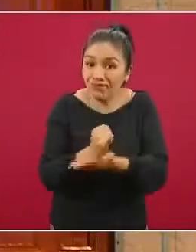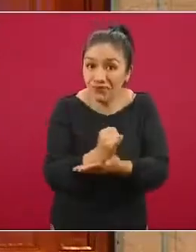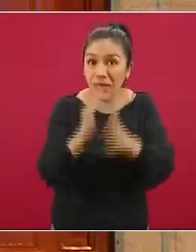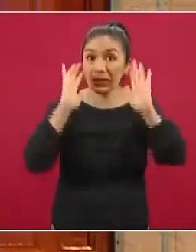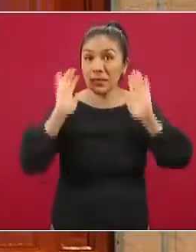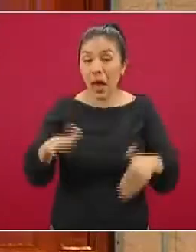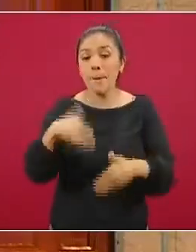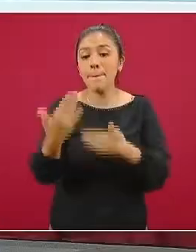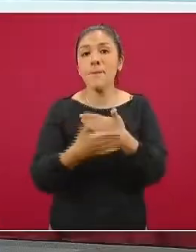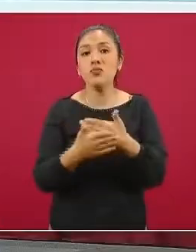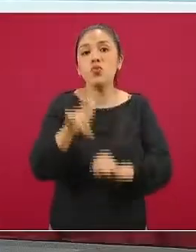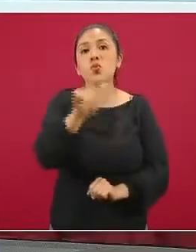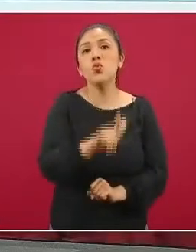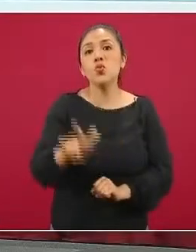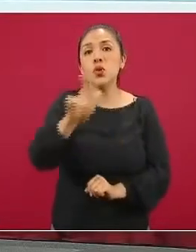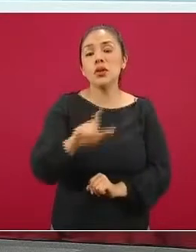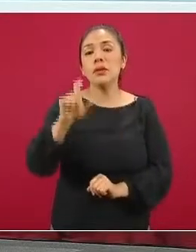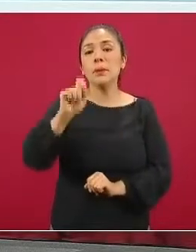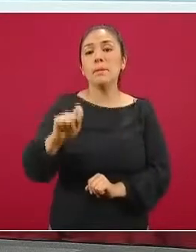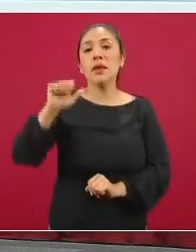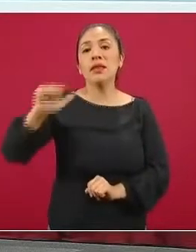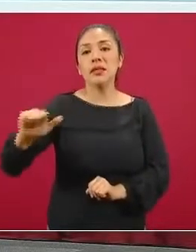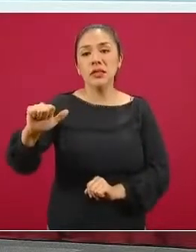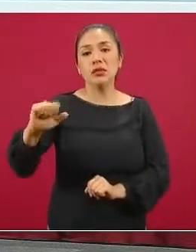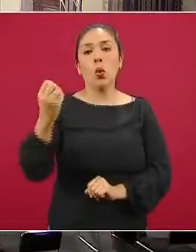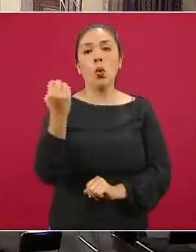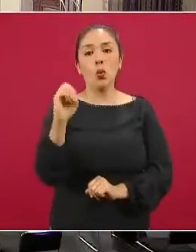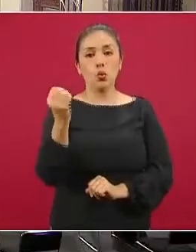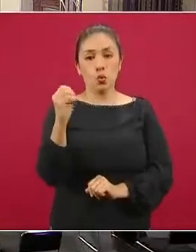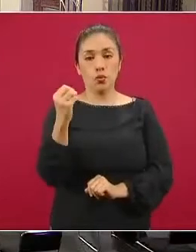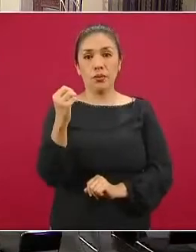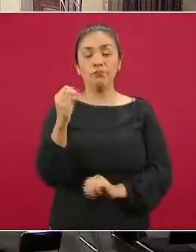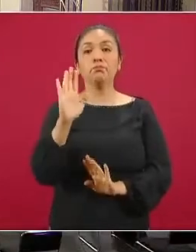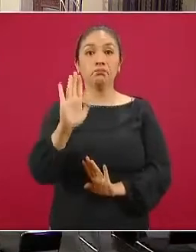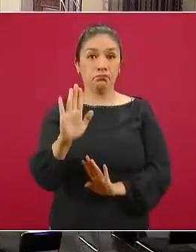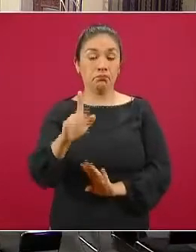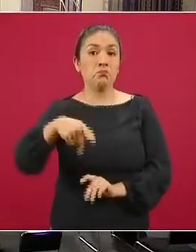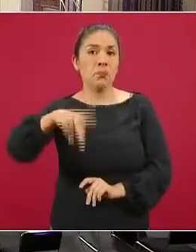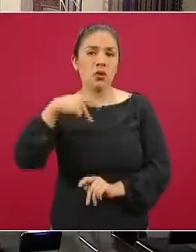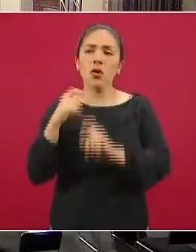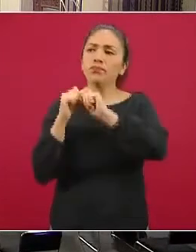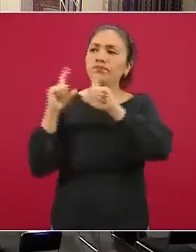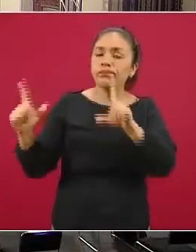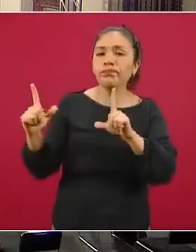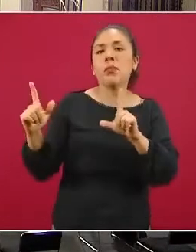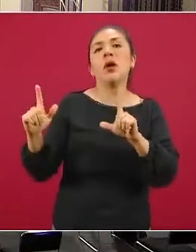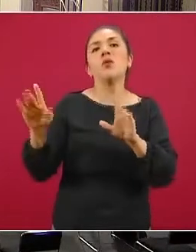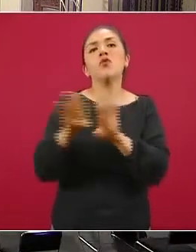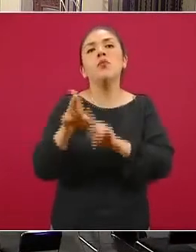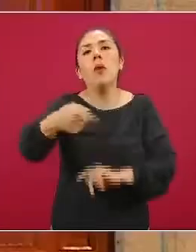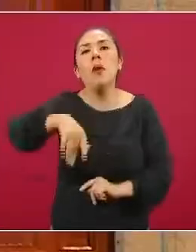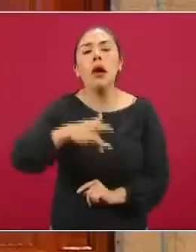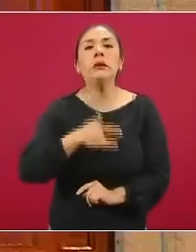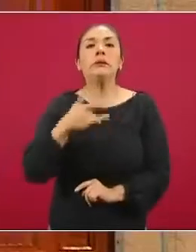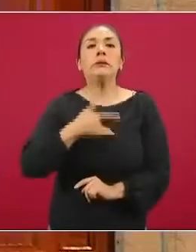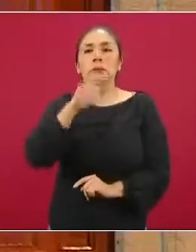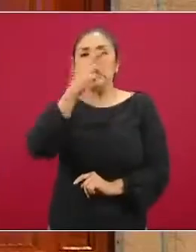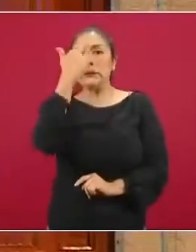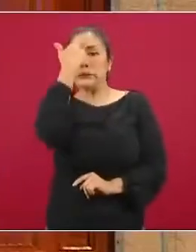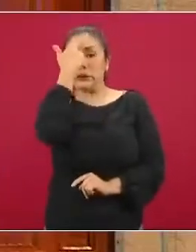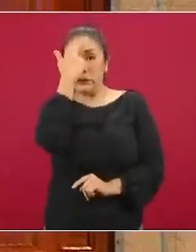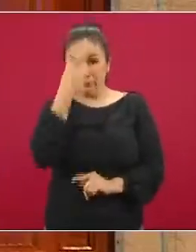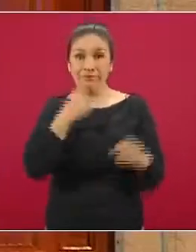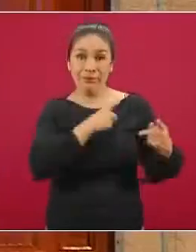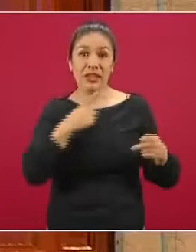este próximo lunes 26 de octubre. Pero lo ponemos para recordarles precisamente a toda la